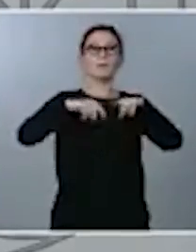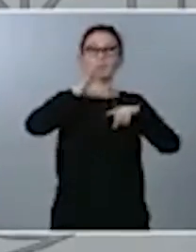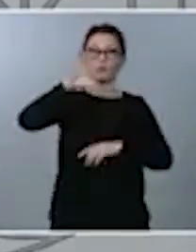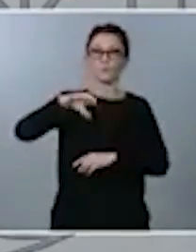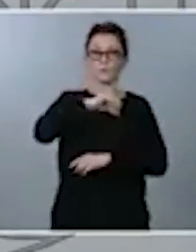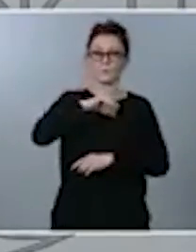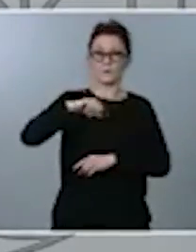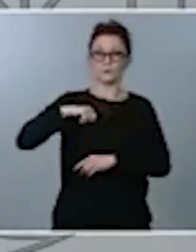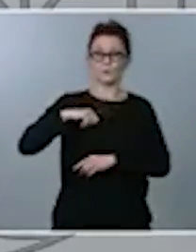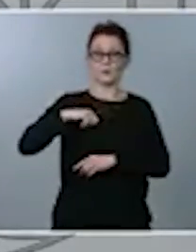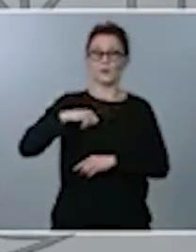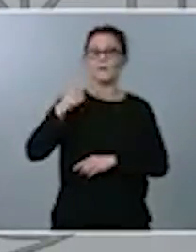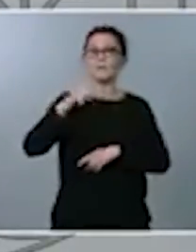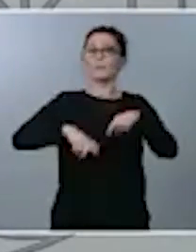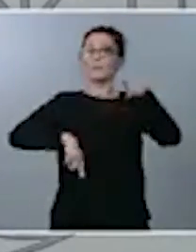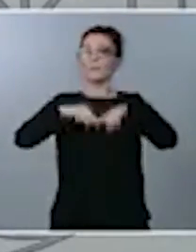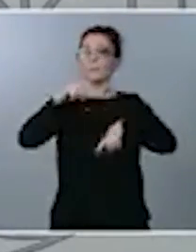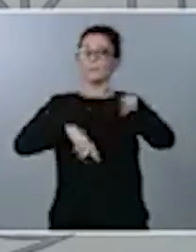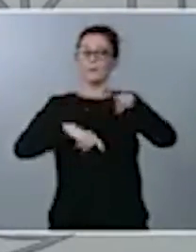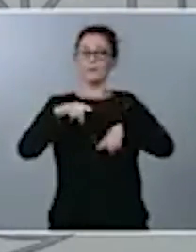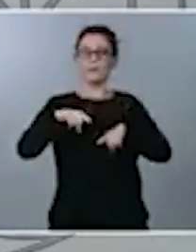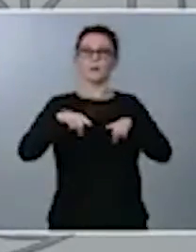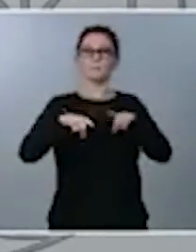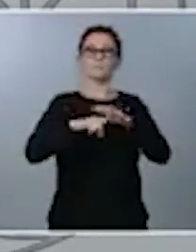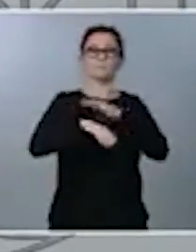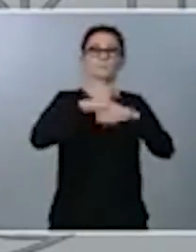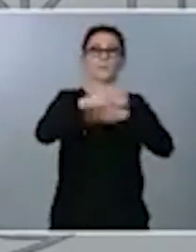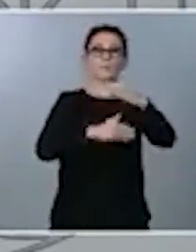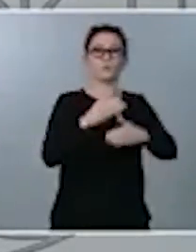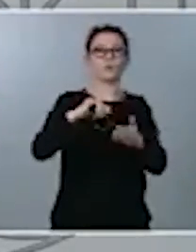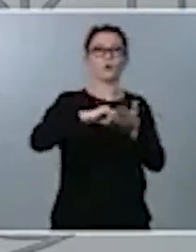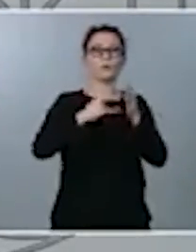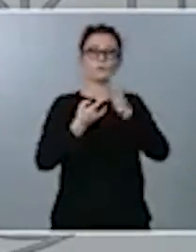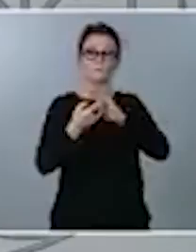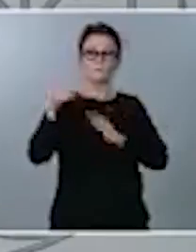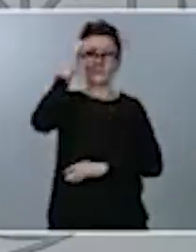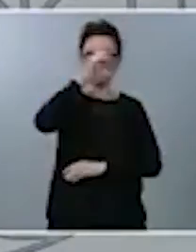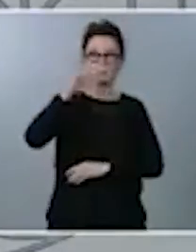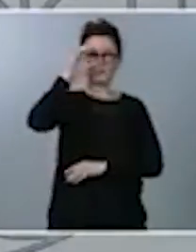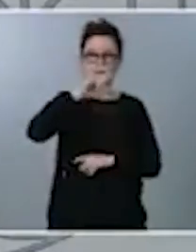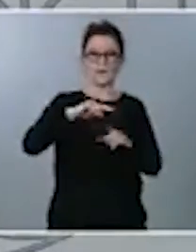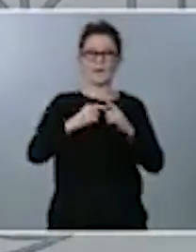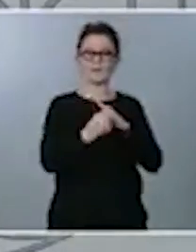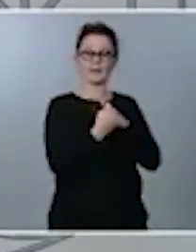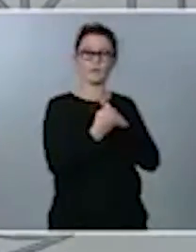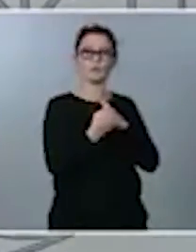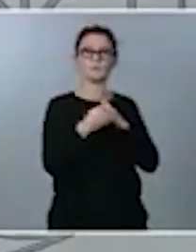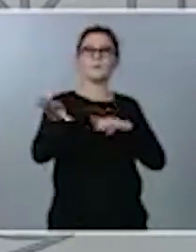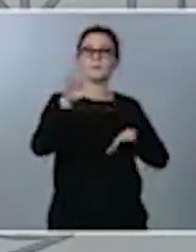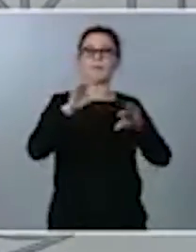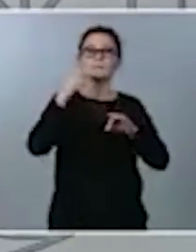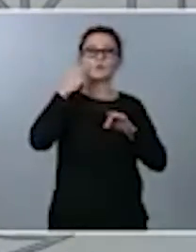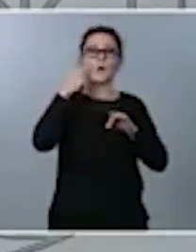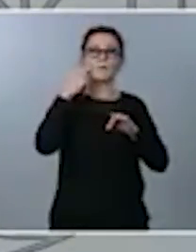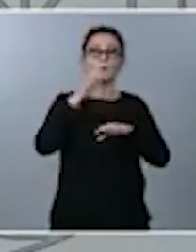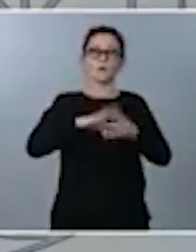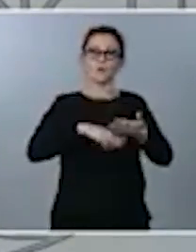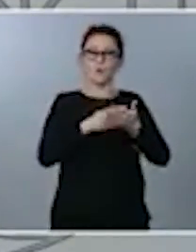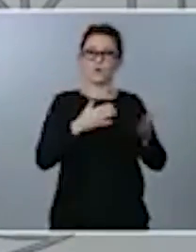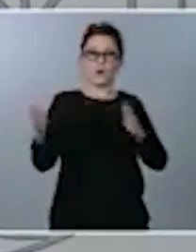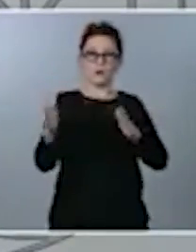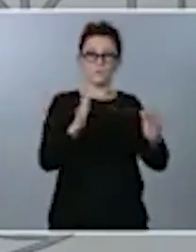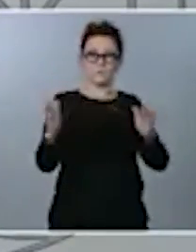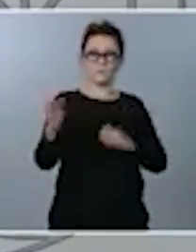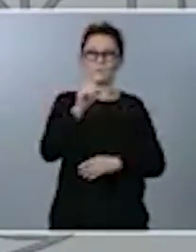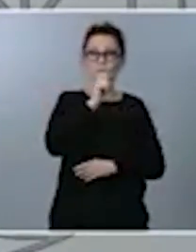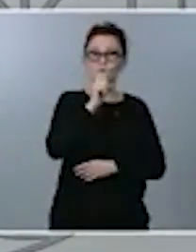como digo, de la evolución técnica científica de los indicadores. Por eso, lo que pretende el Gobierno, como viene trasladando el presidente